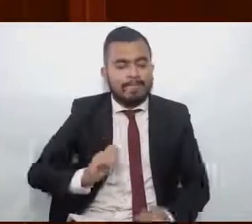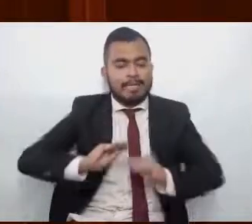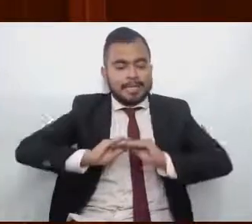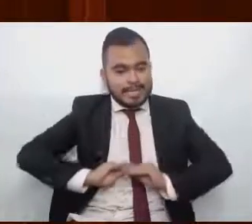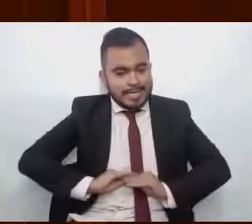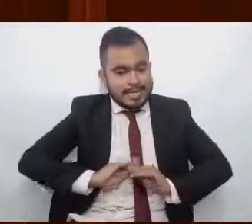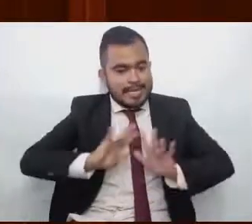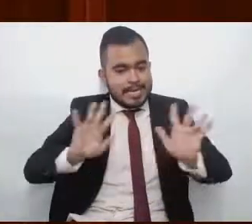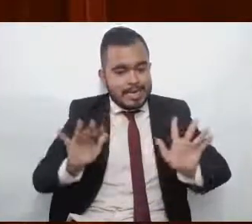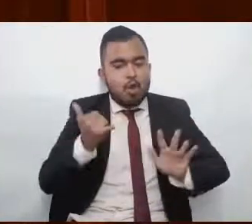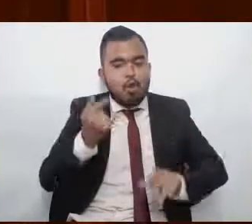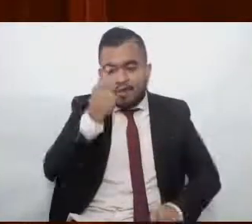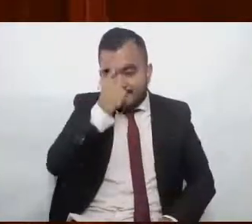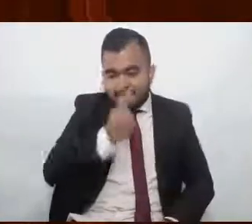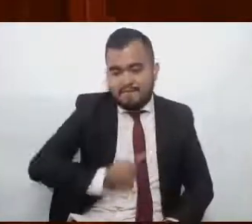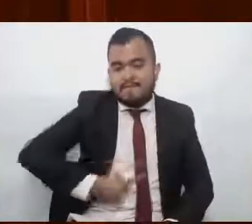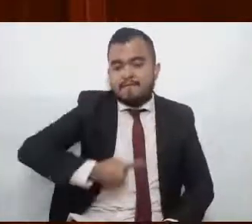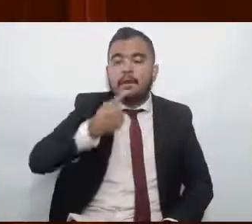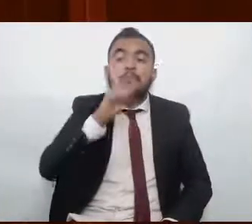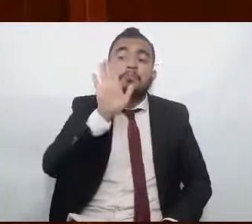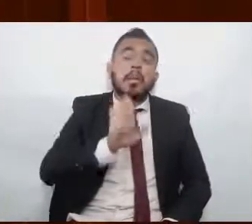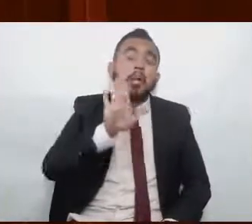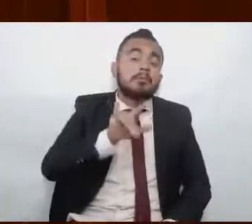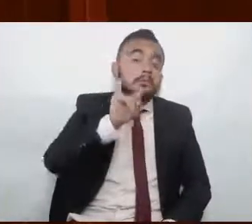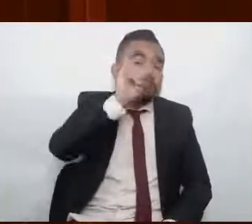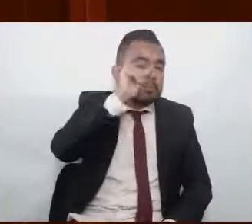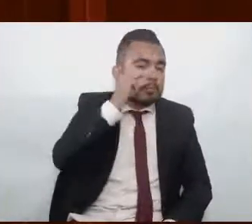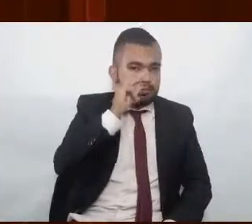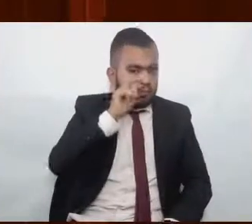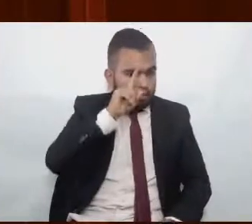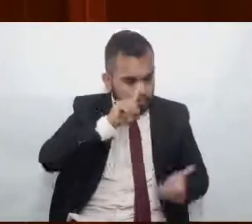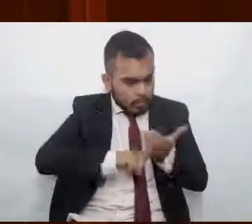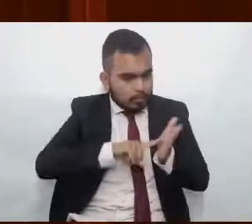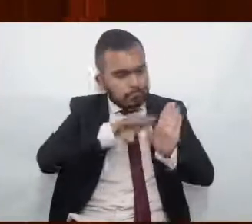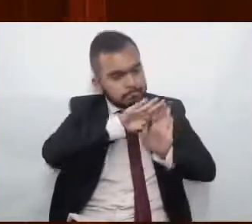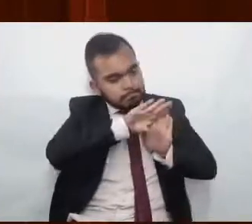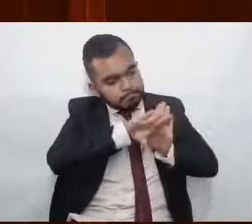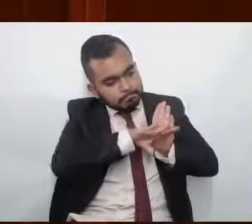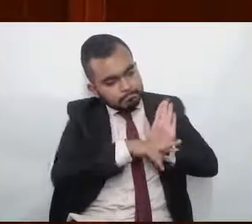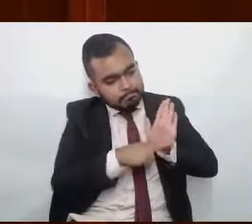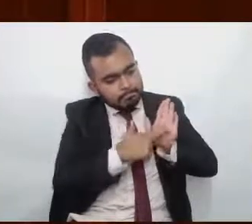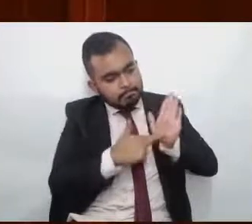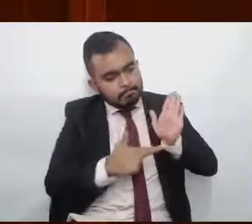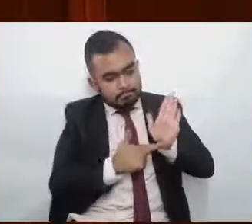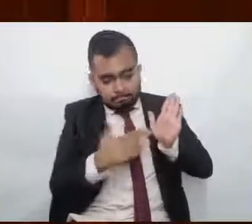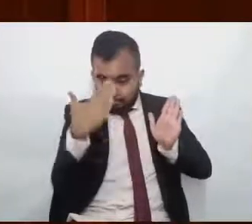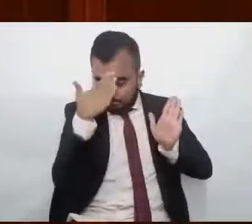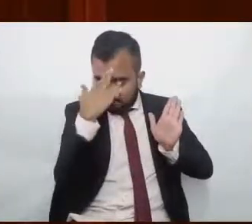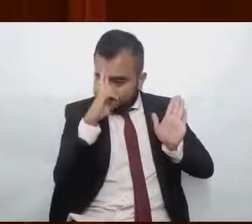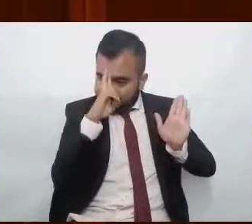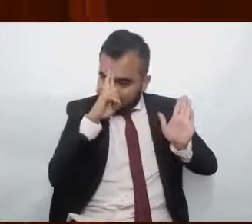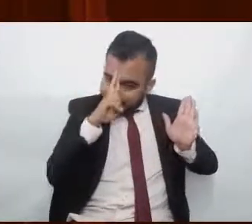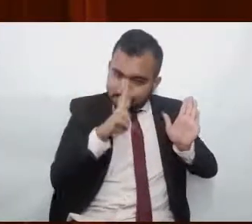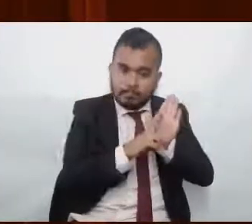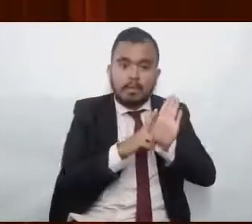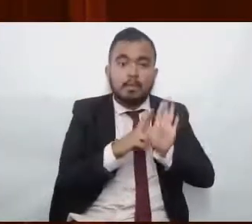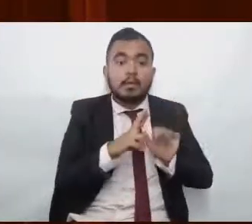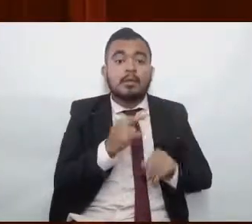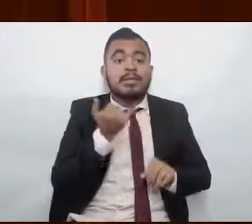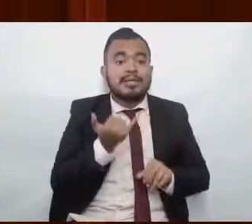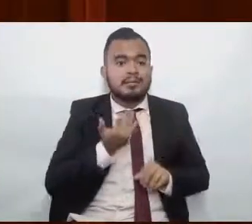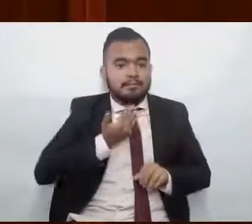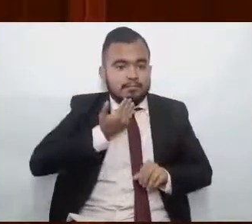Es necesario reconocer los principios, pero implementarlos de manera muy precisa y muy